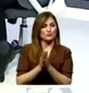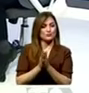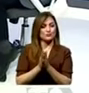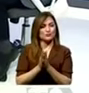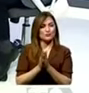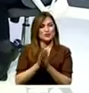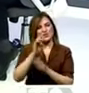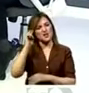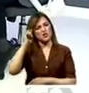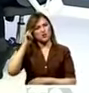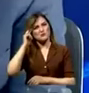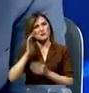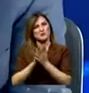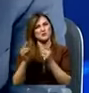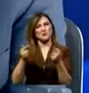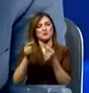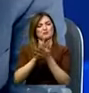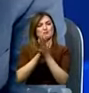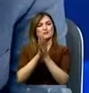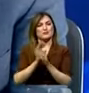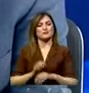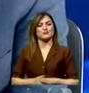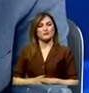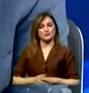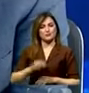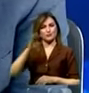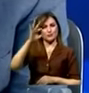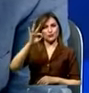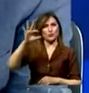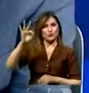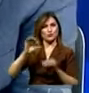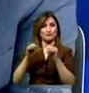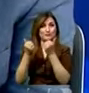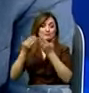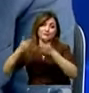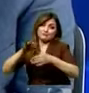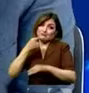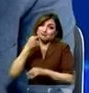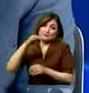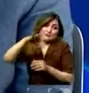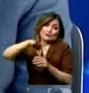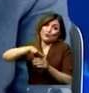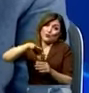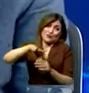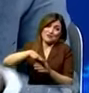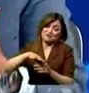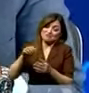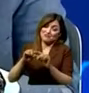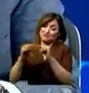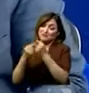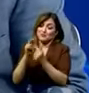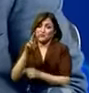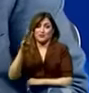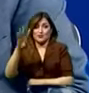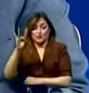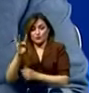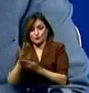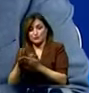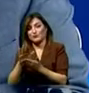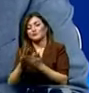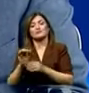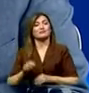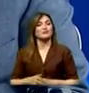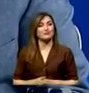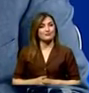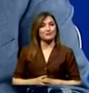racionalidad para enfrentarse. Eso no es posible. 99 asambleístas dijeron lo contrario de lo que usted está diciendo. Pero solamente antes de que pase, Liz. Así